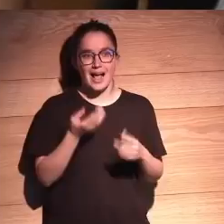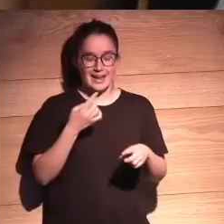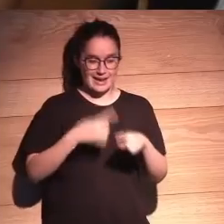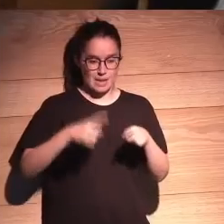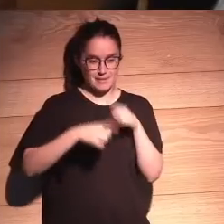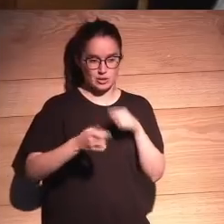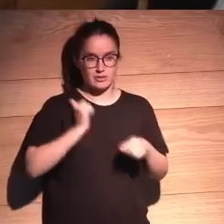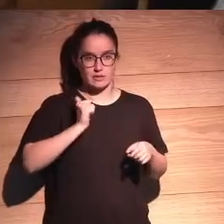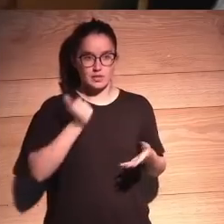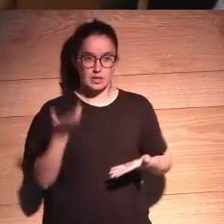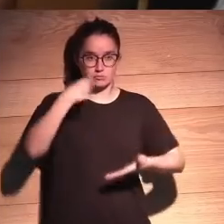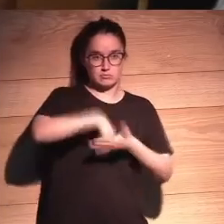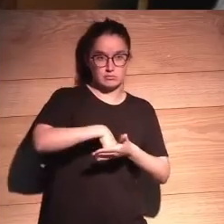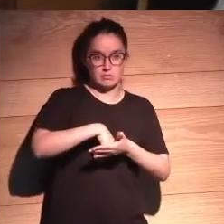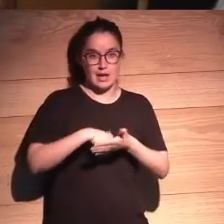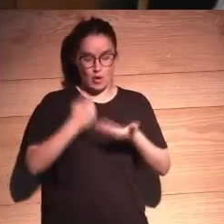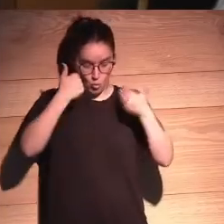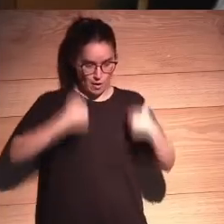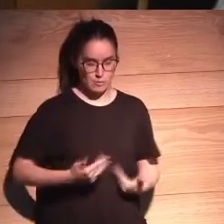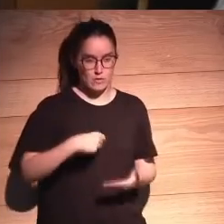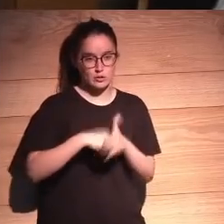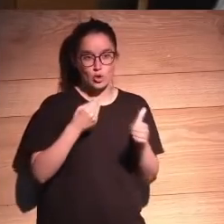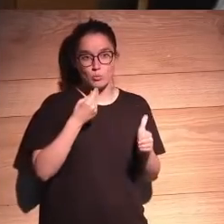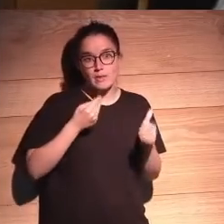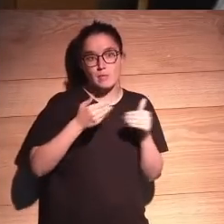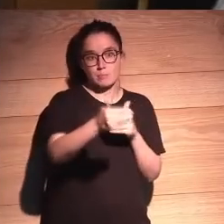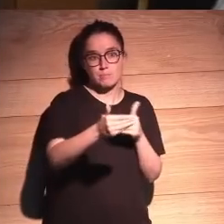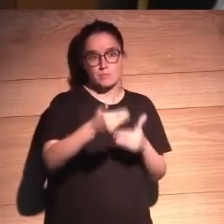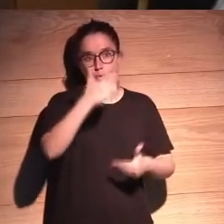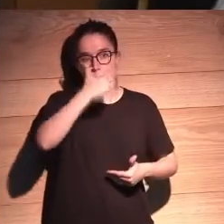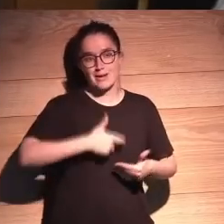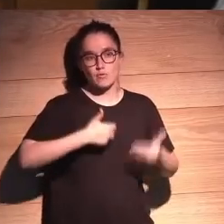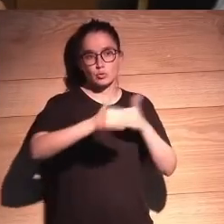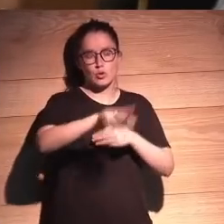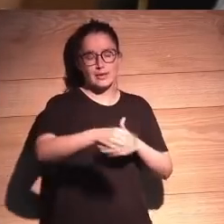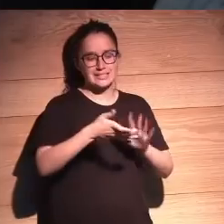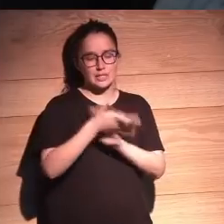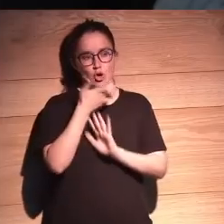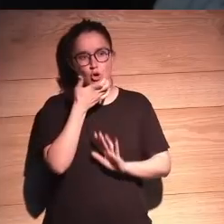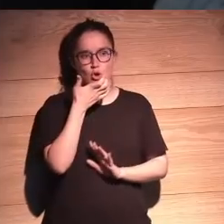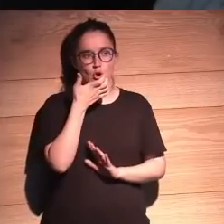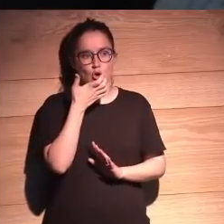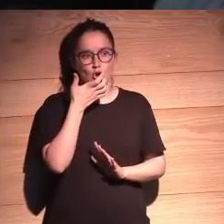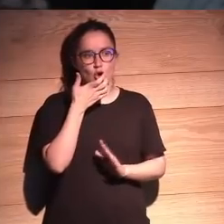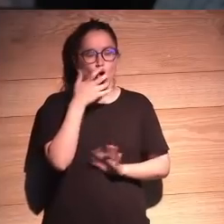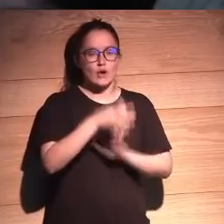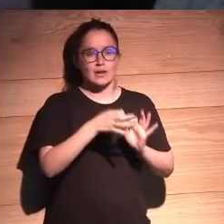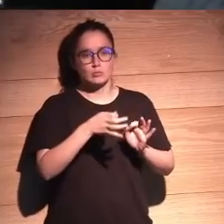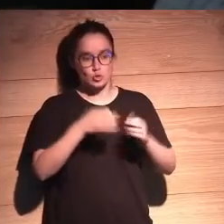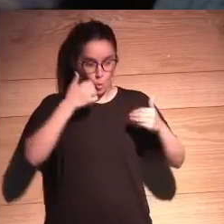elementos artificiales en el organismo biológico y que obviamente el futuro del humano no seamos los humanos sino los organismos humanos